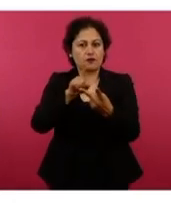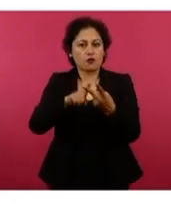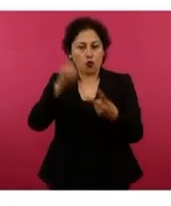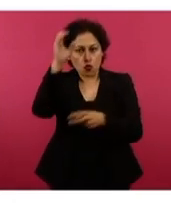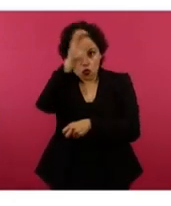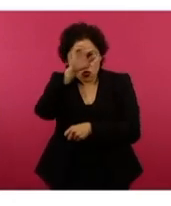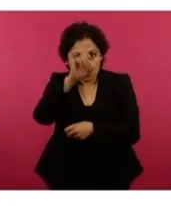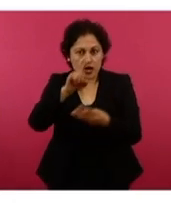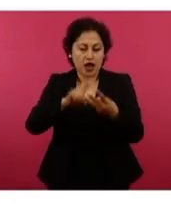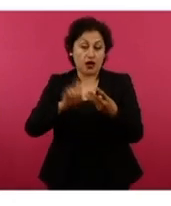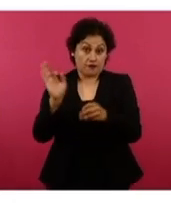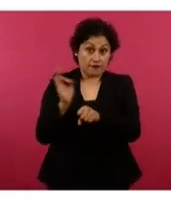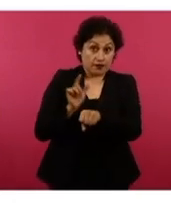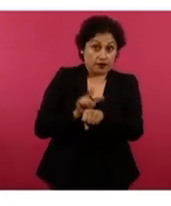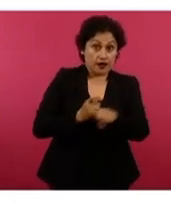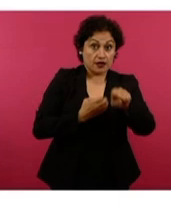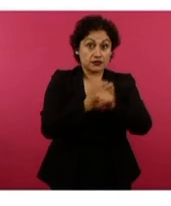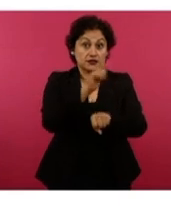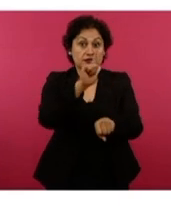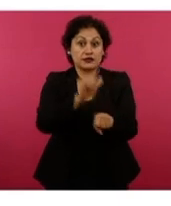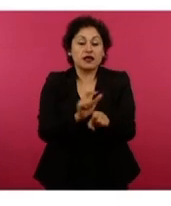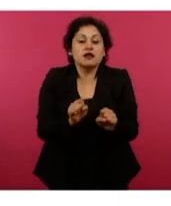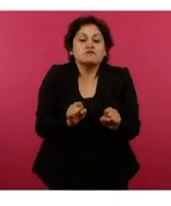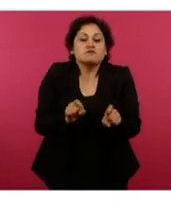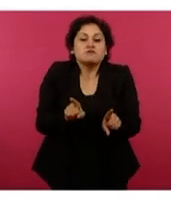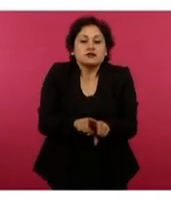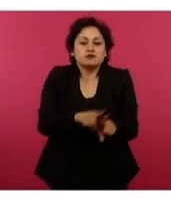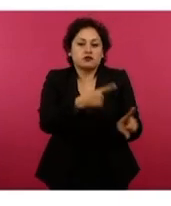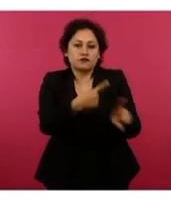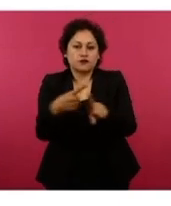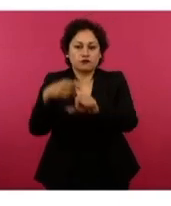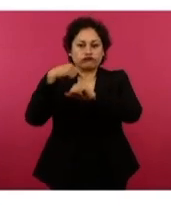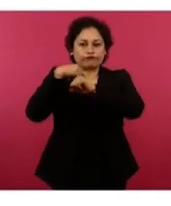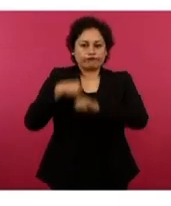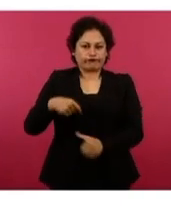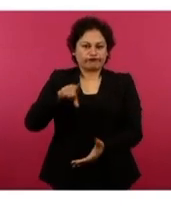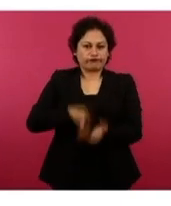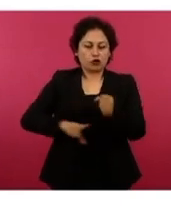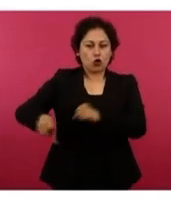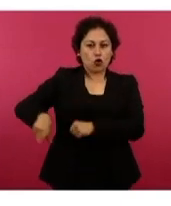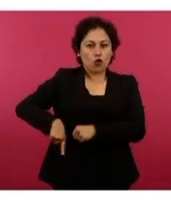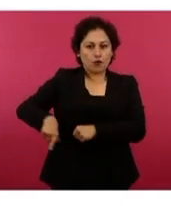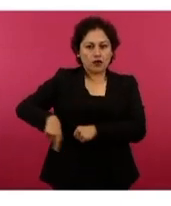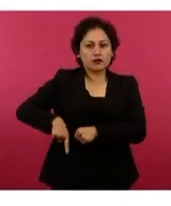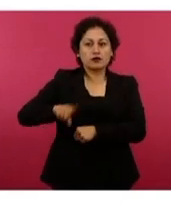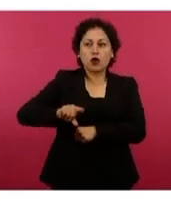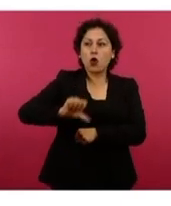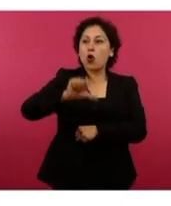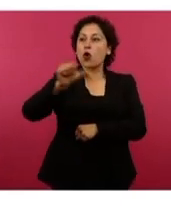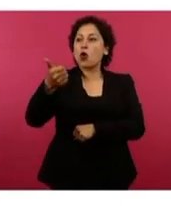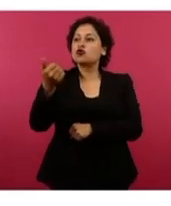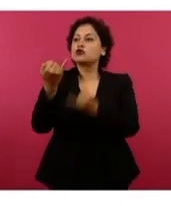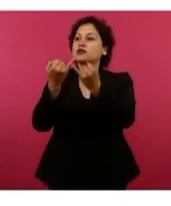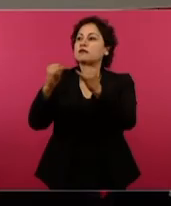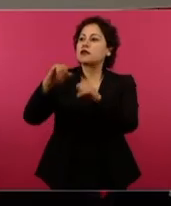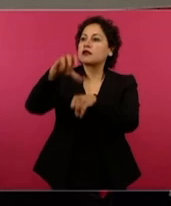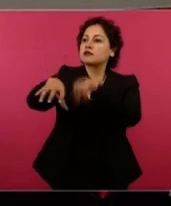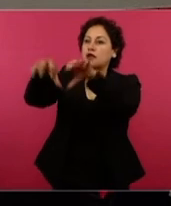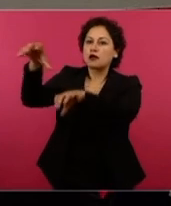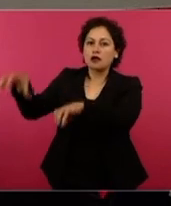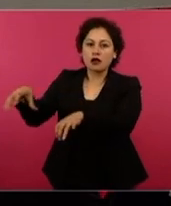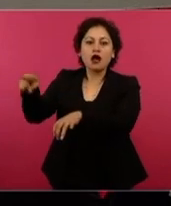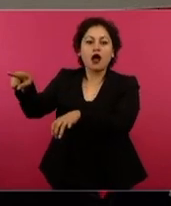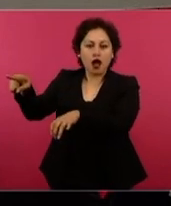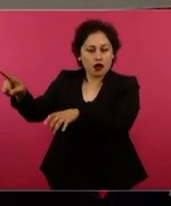También funcionarios del gobierno federal y organismos profesionales independientes. Aquí en